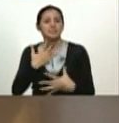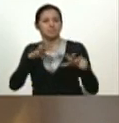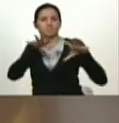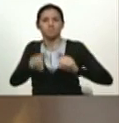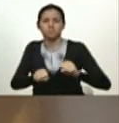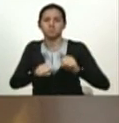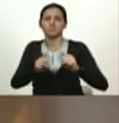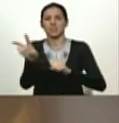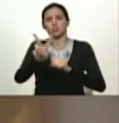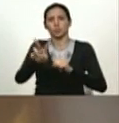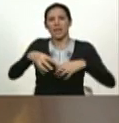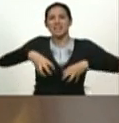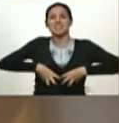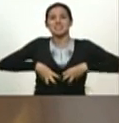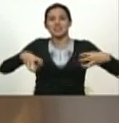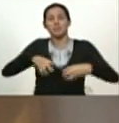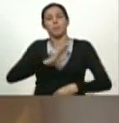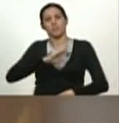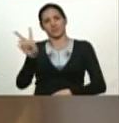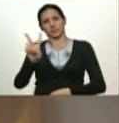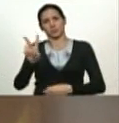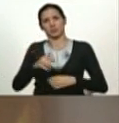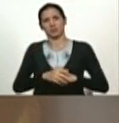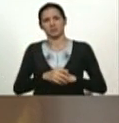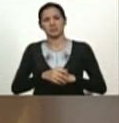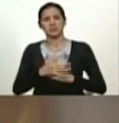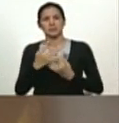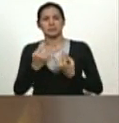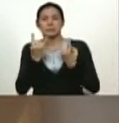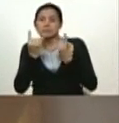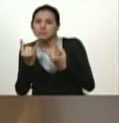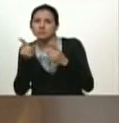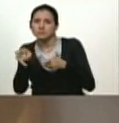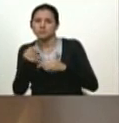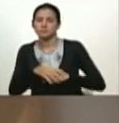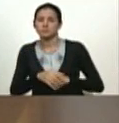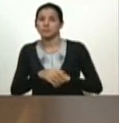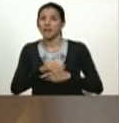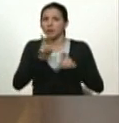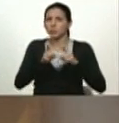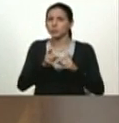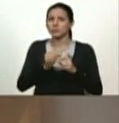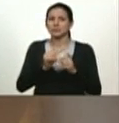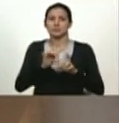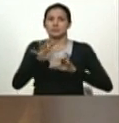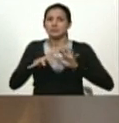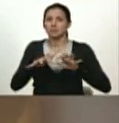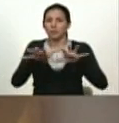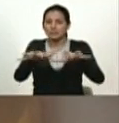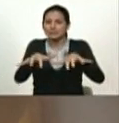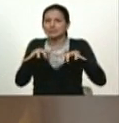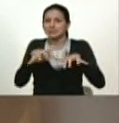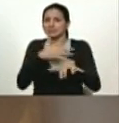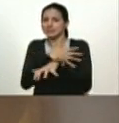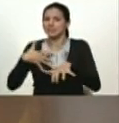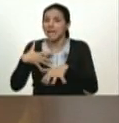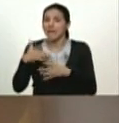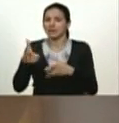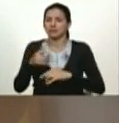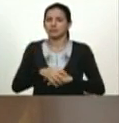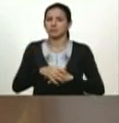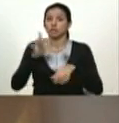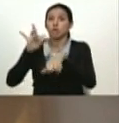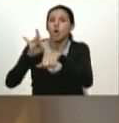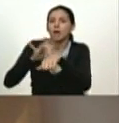político, han cabalgado con su maldad, con su capacidad de boicot, de hacer daño, han cabalgado sobre las